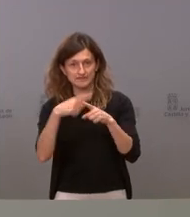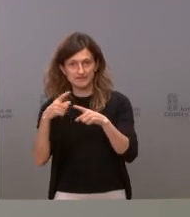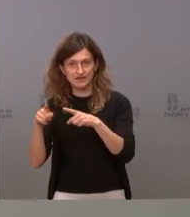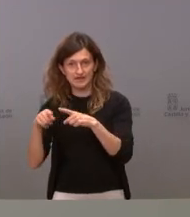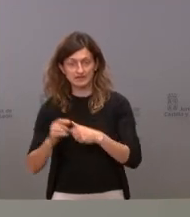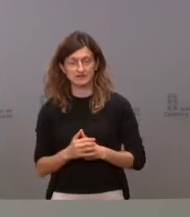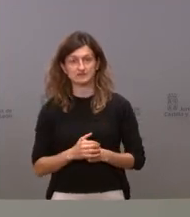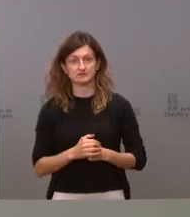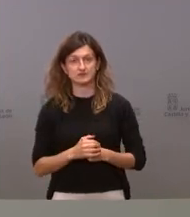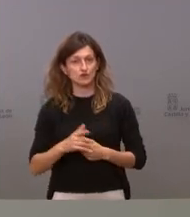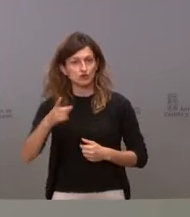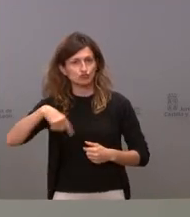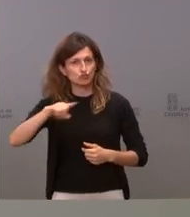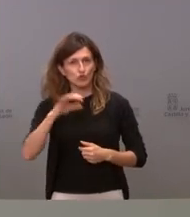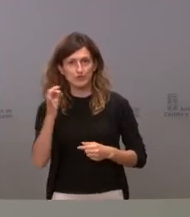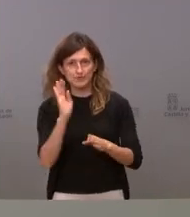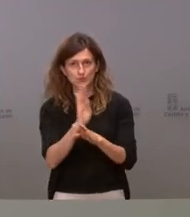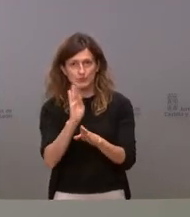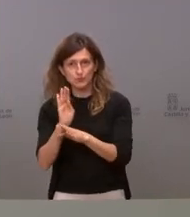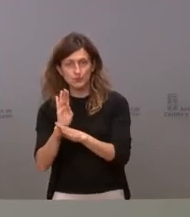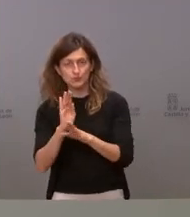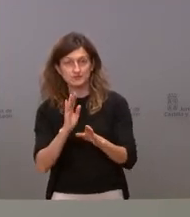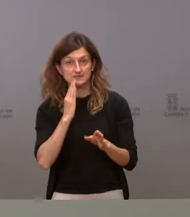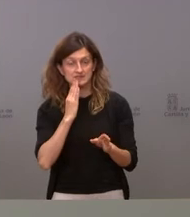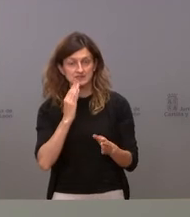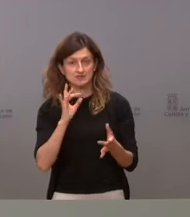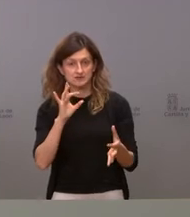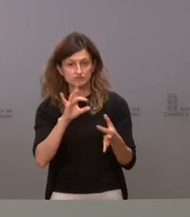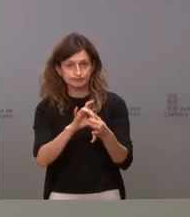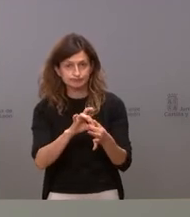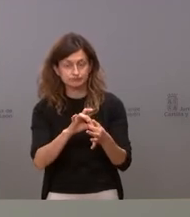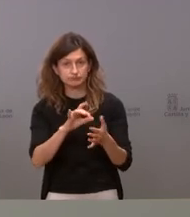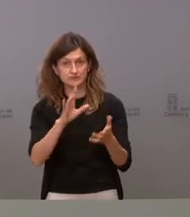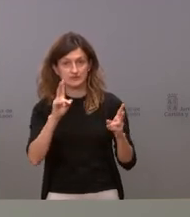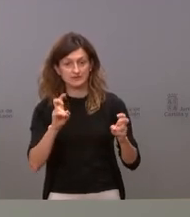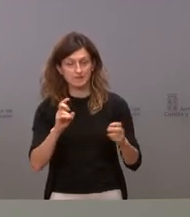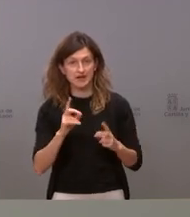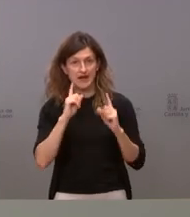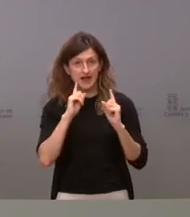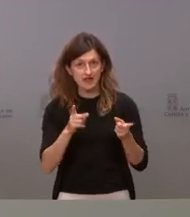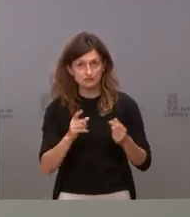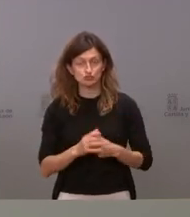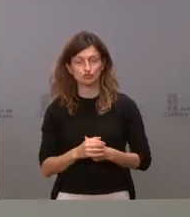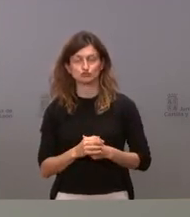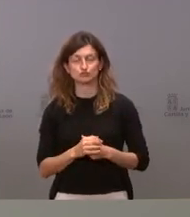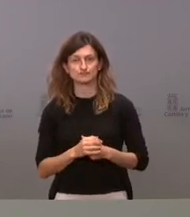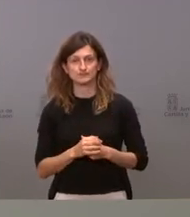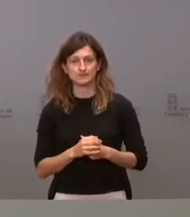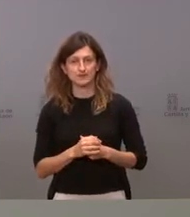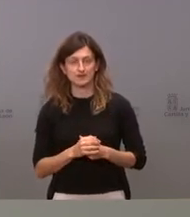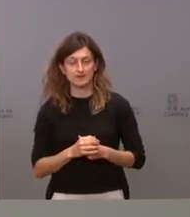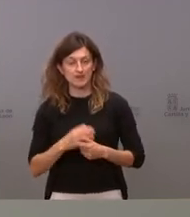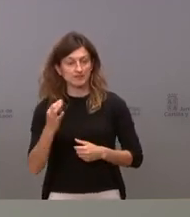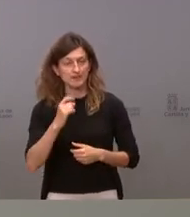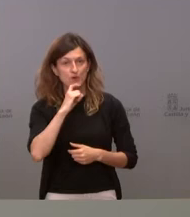que tenemos que ser muy cuidadosos, que si estamos vinculados con uno de esos casos, tenemos que decir